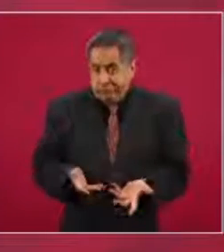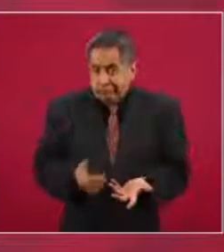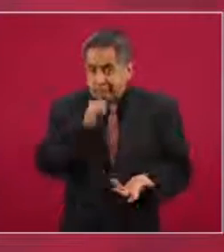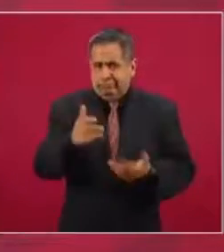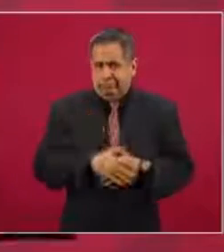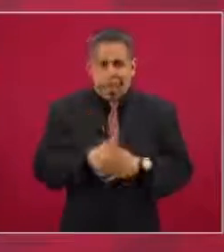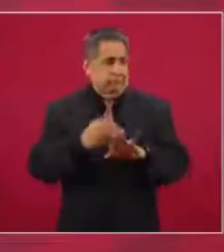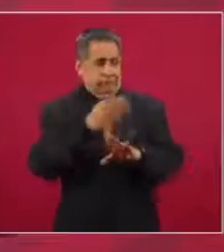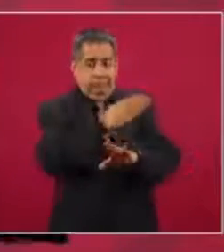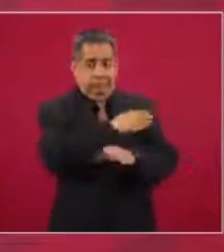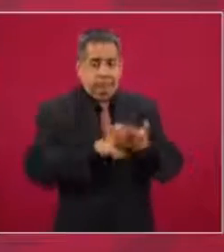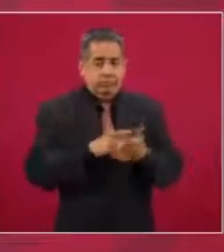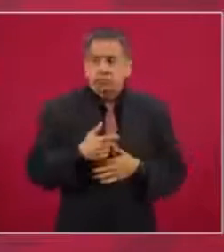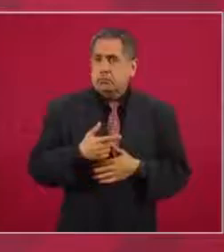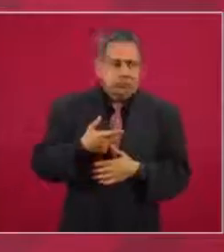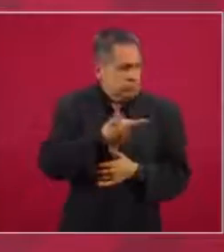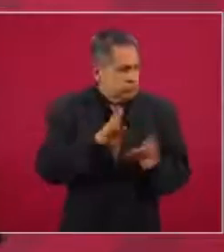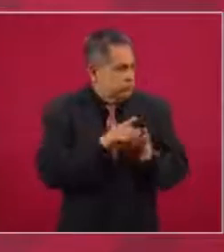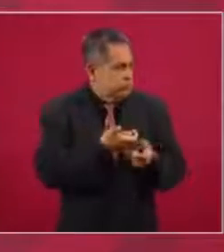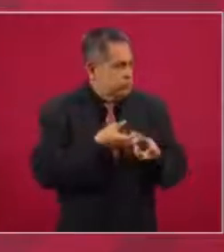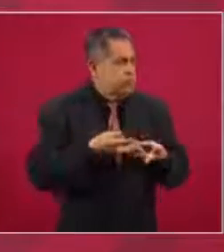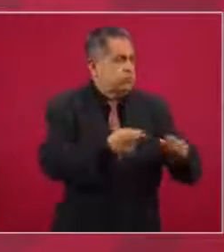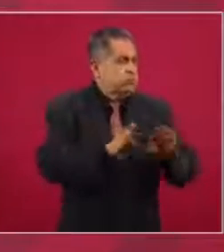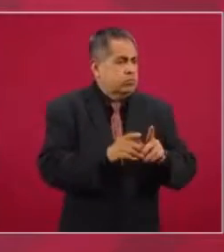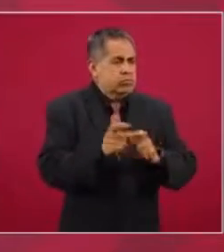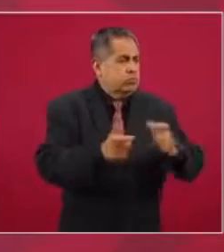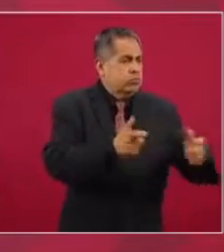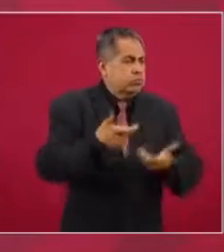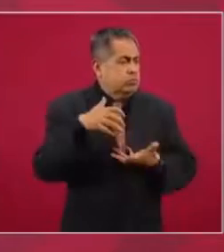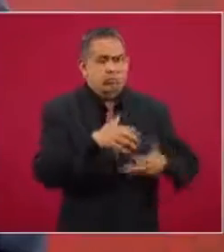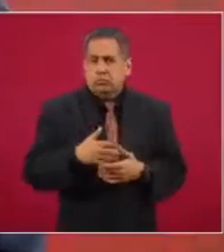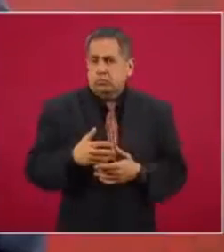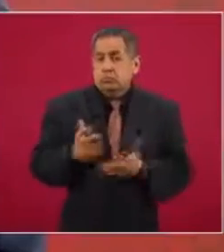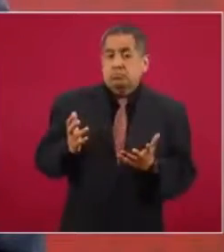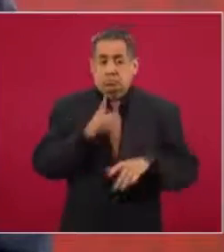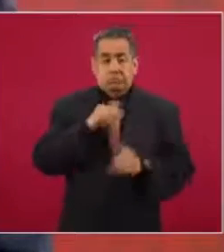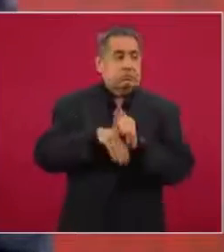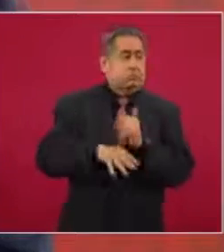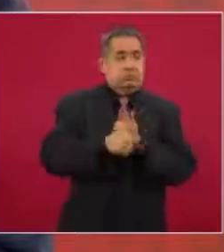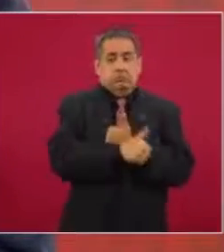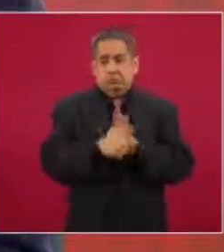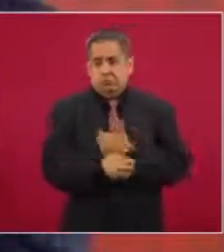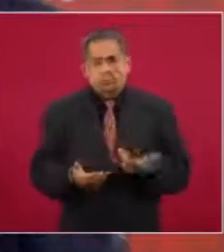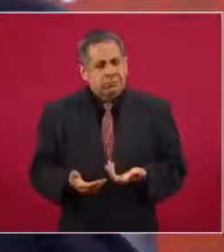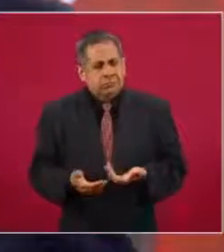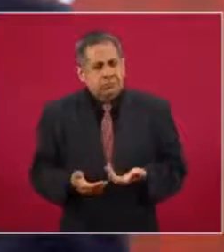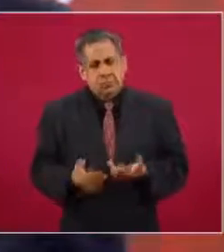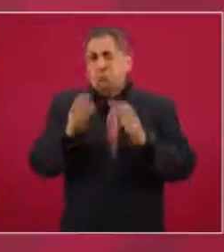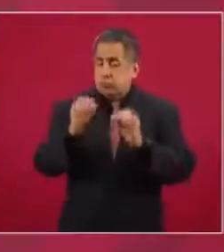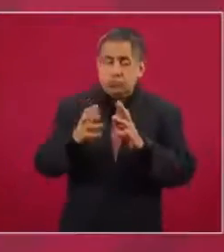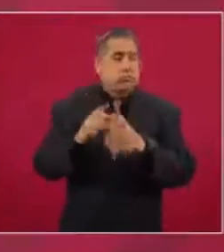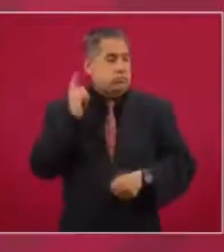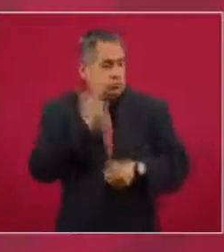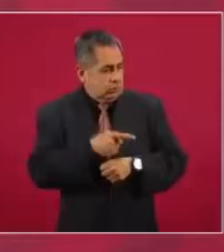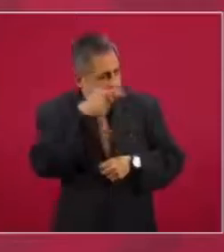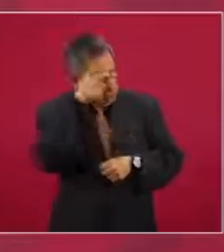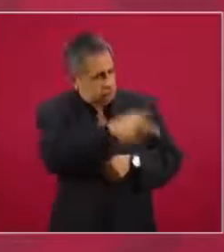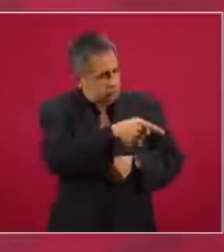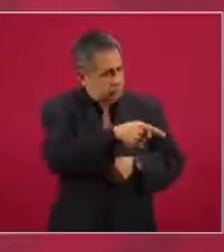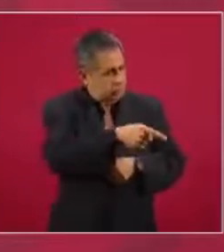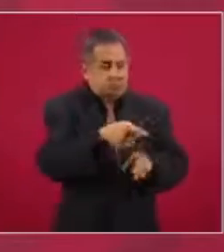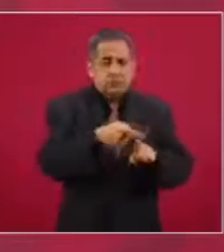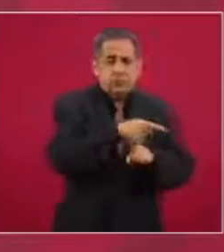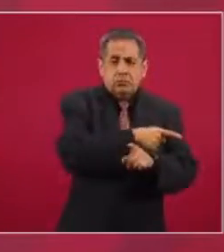cómo se ejercía el presupuesto y donde se sabe hay